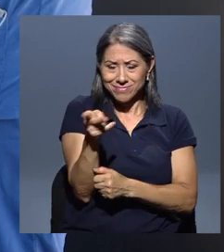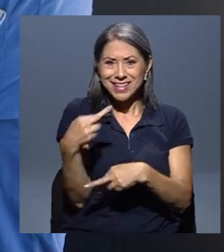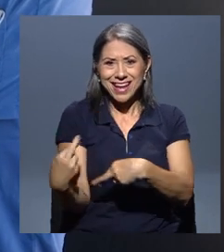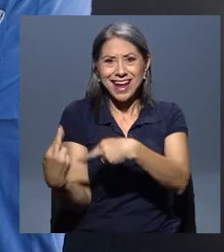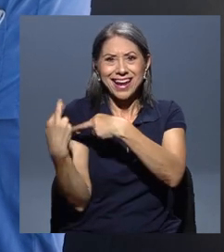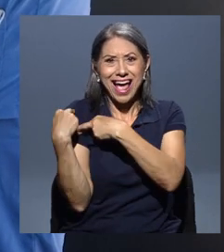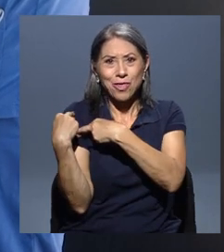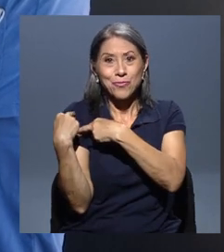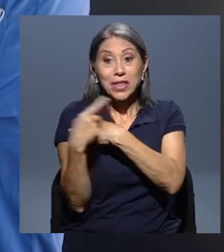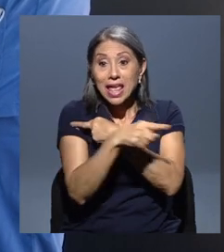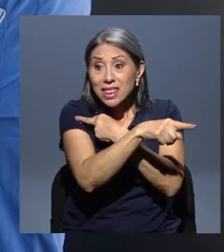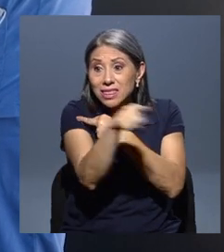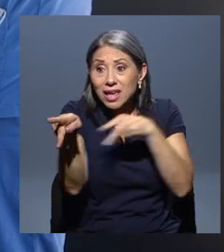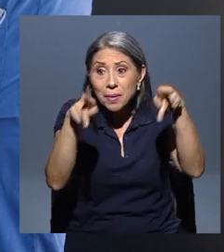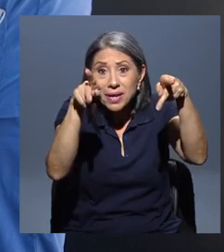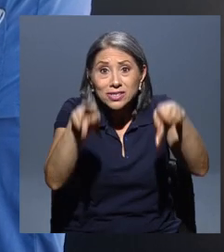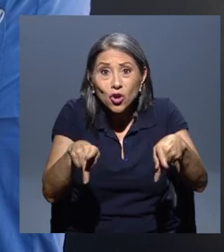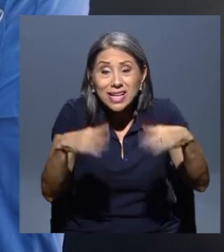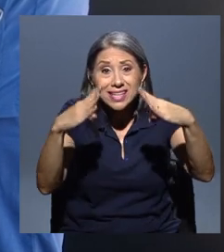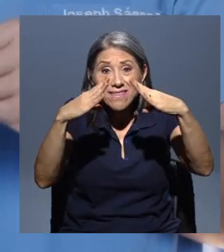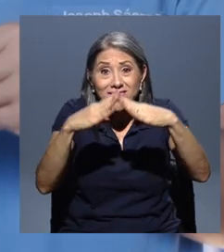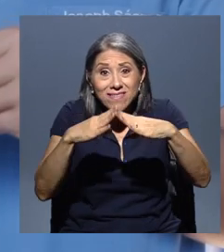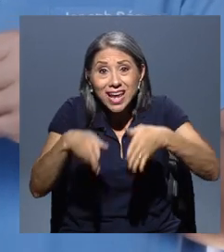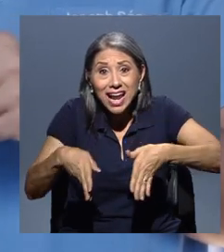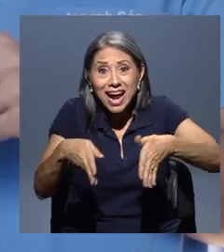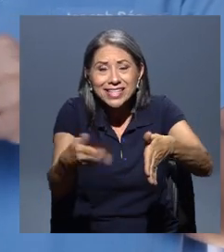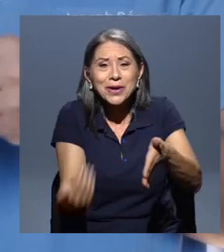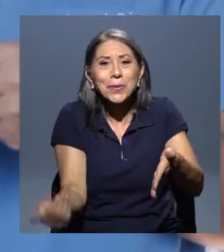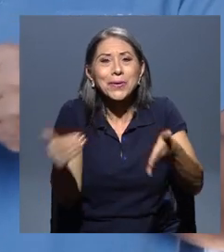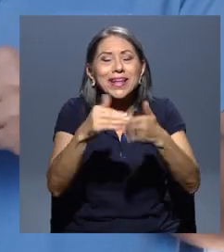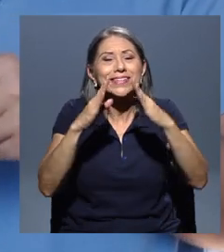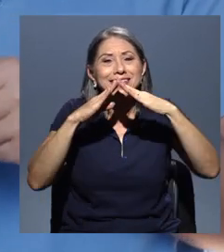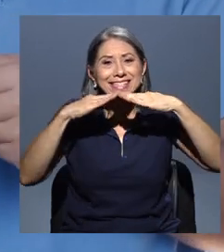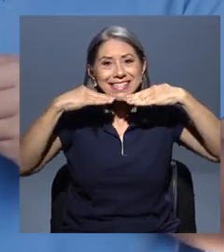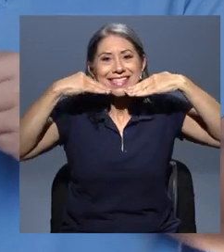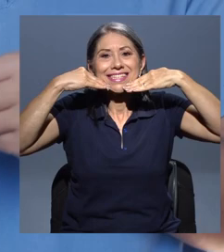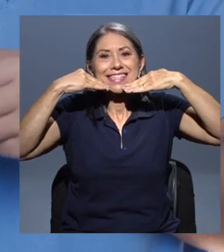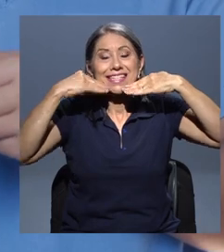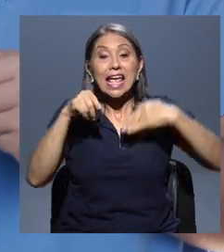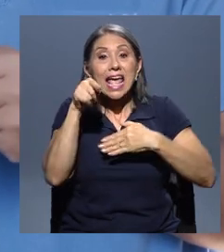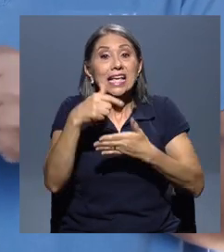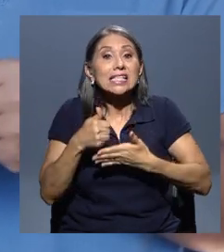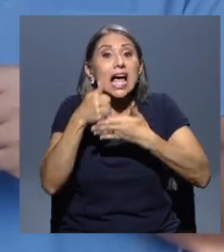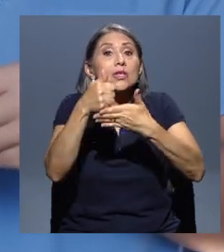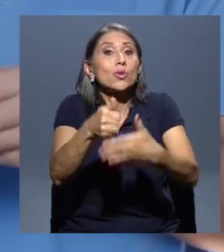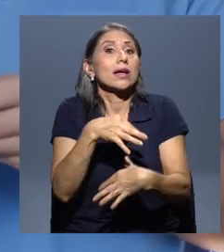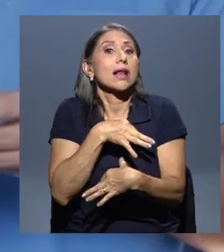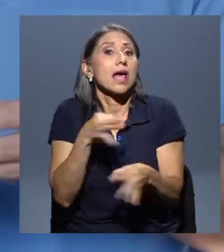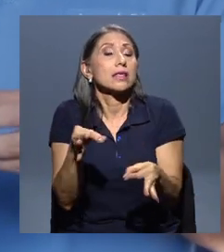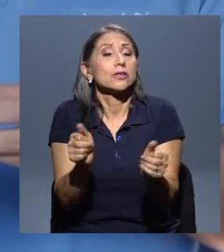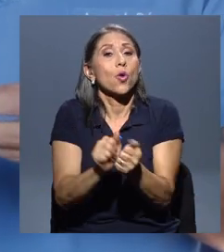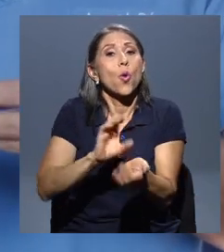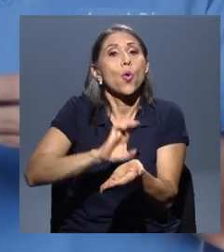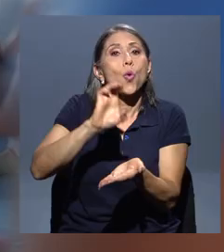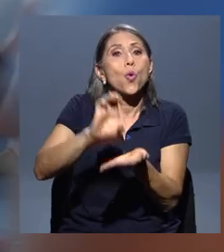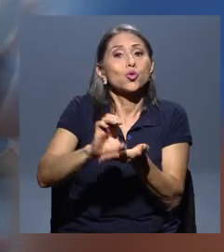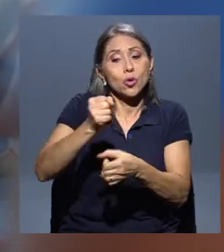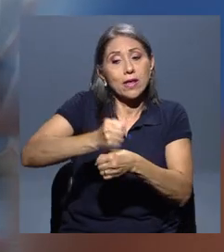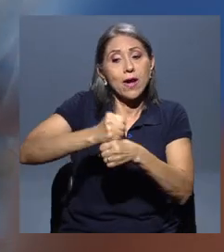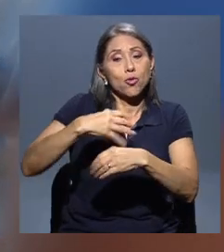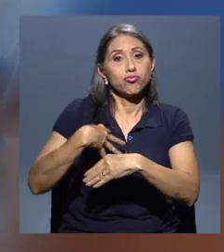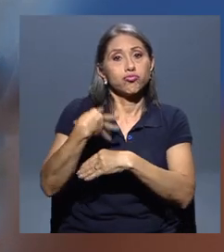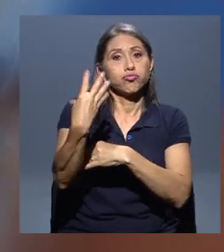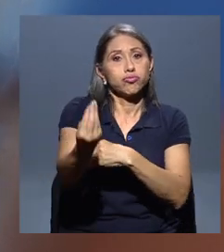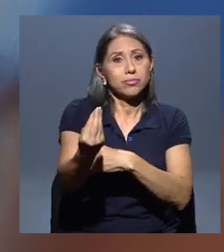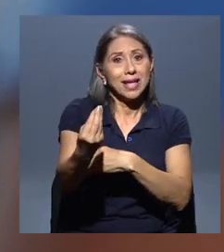de devolverle la sonrisa a personas sin condición de calle. Esta ayuda se brinda de manera gratuita por medio del curso de externado clínico y